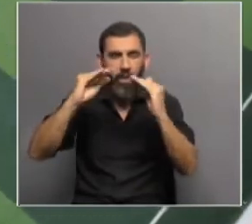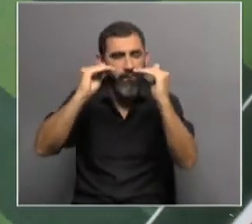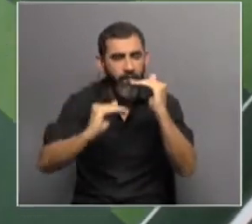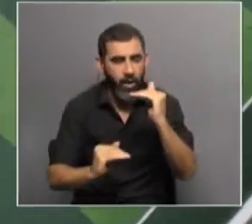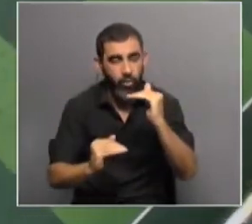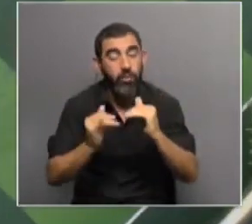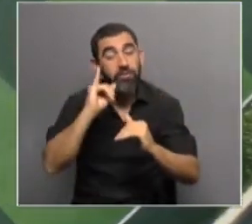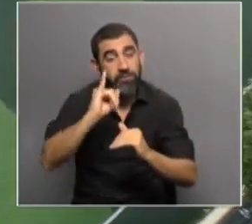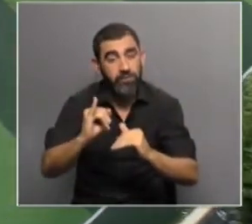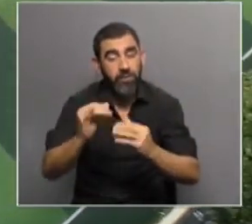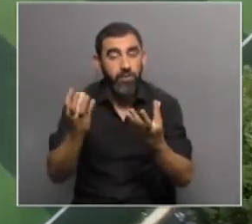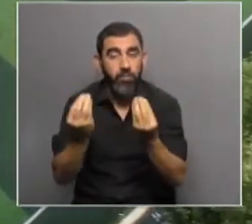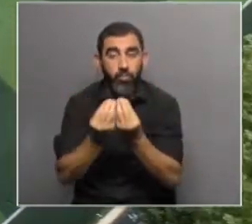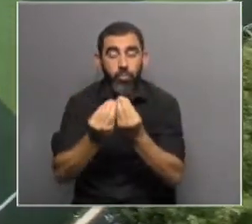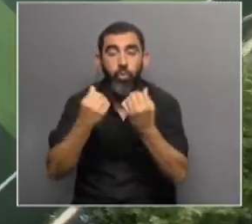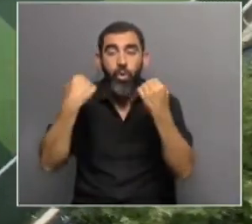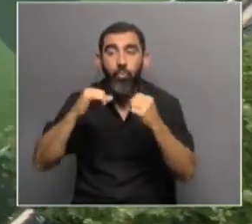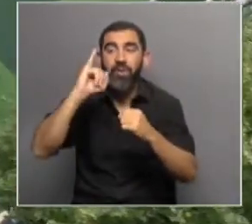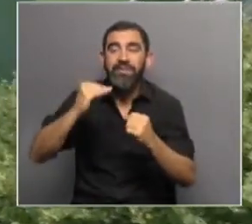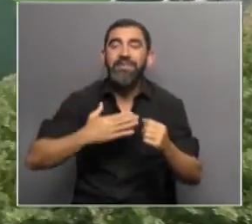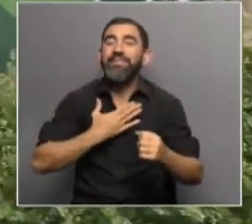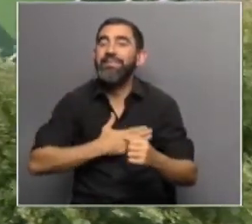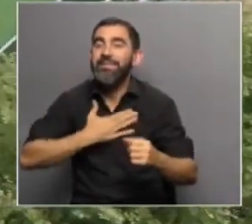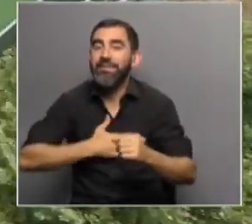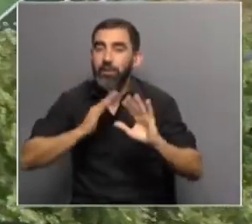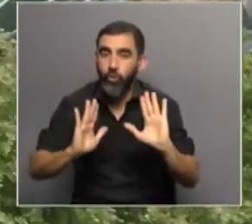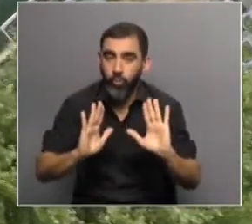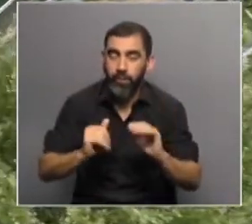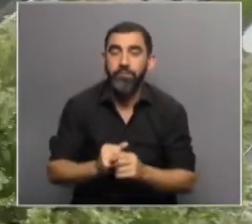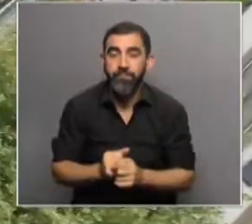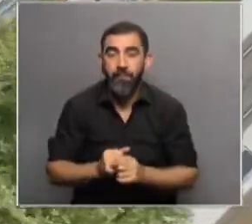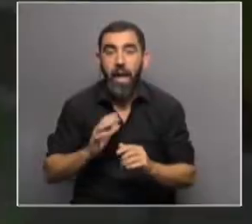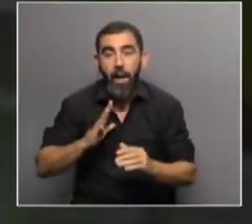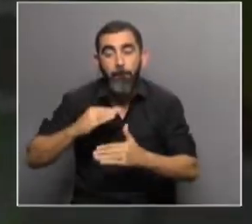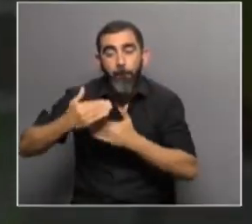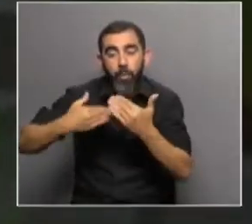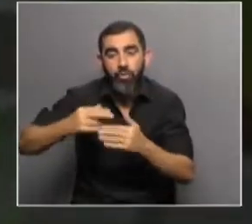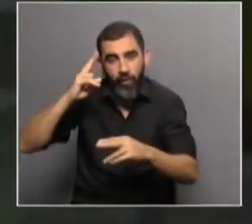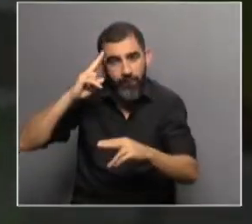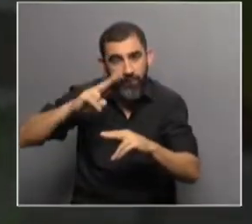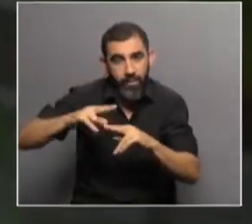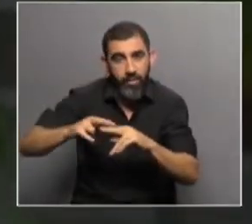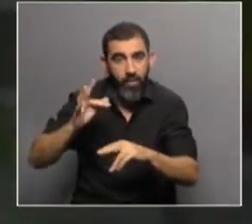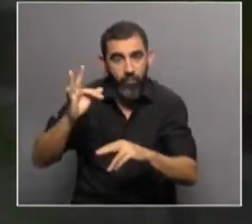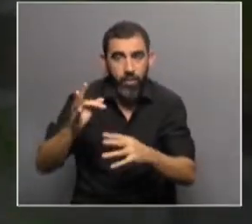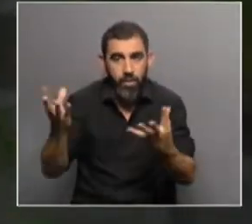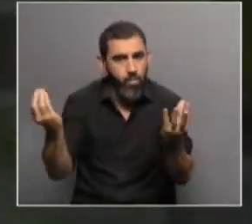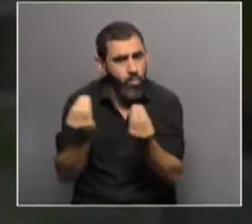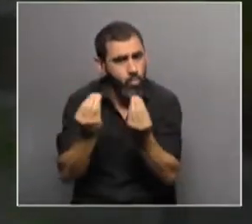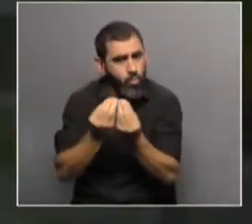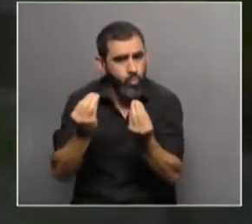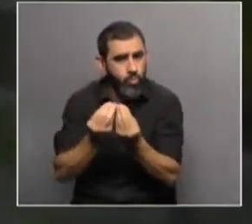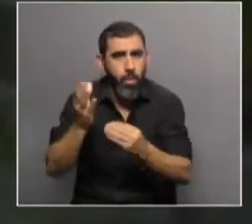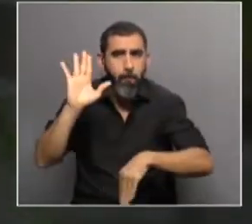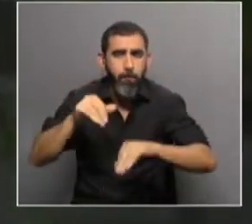Lo que tenemos es un número de deportistas con sintomatología de burnout, es decir, en proceso de enfermar. Y es altísimo, es